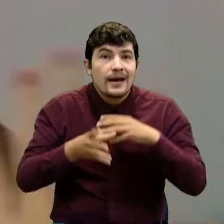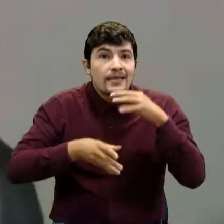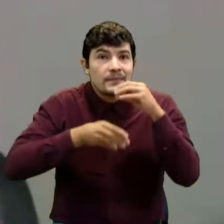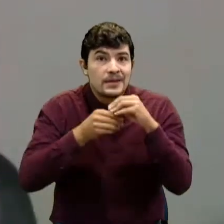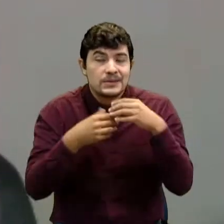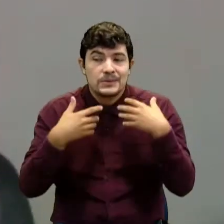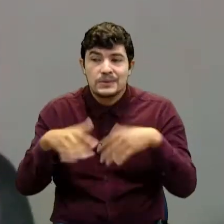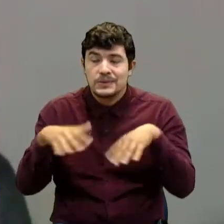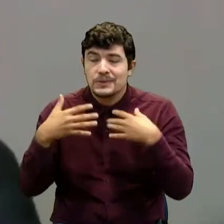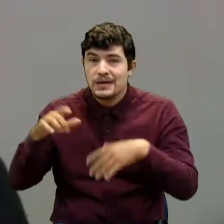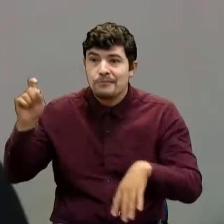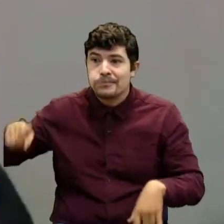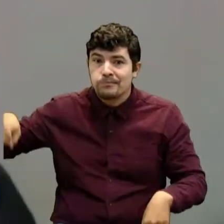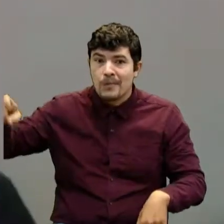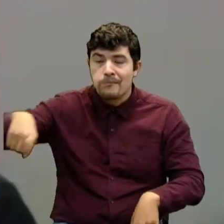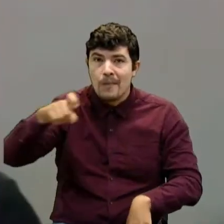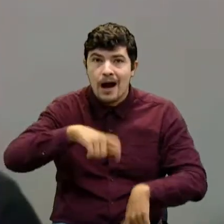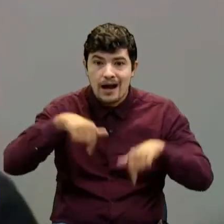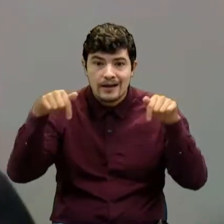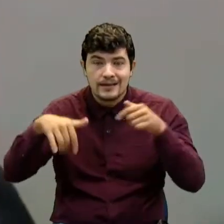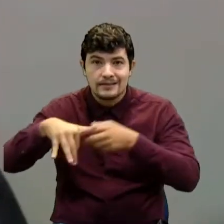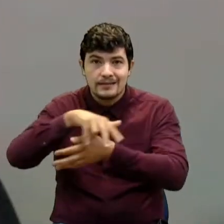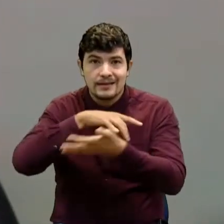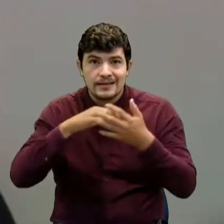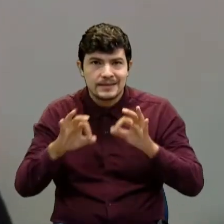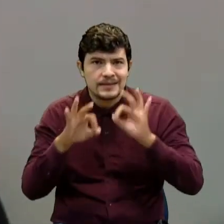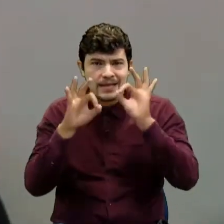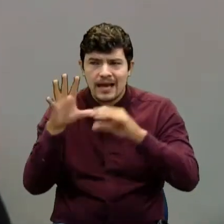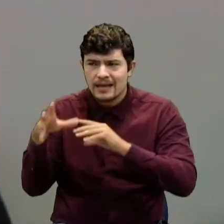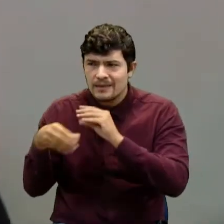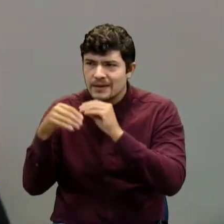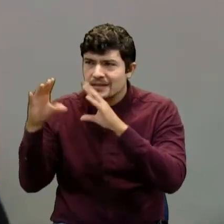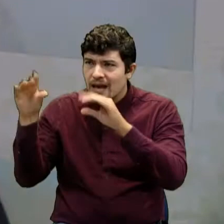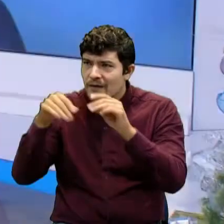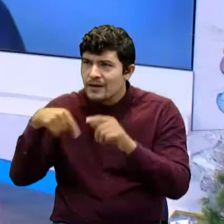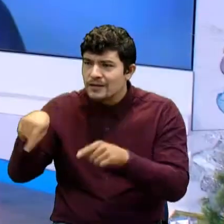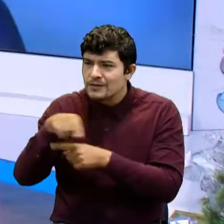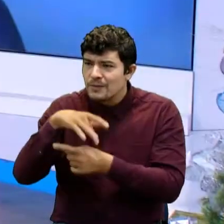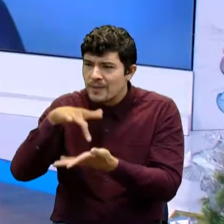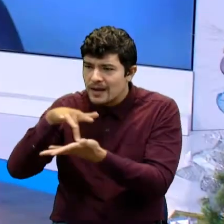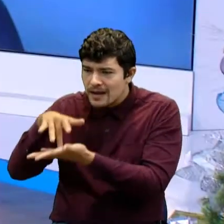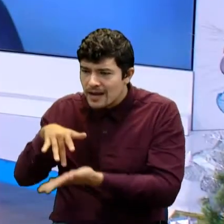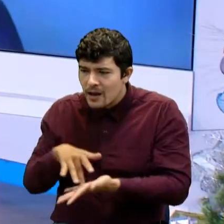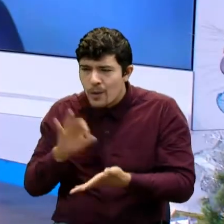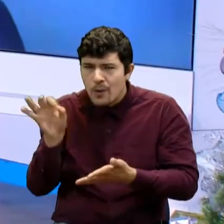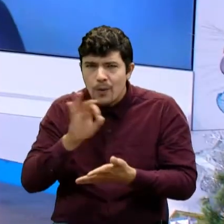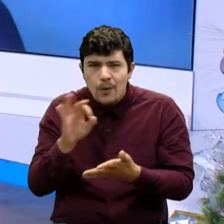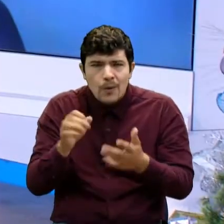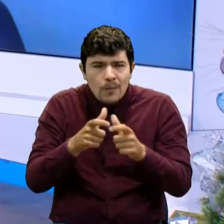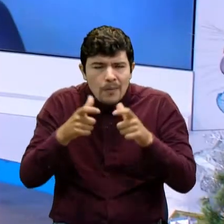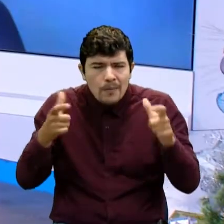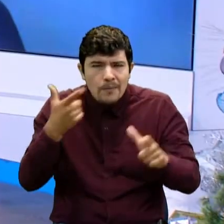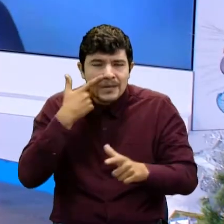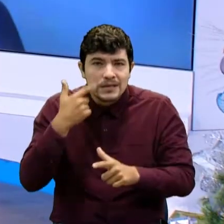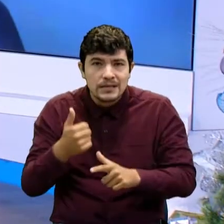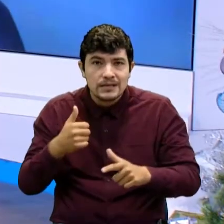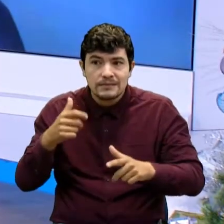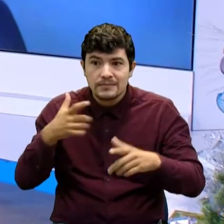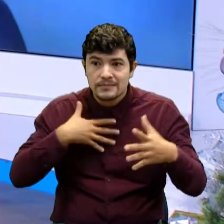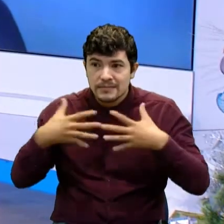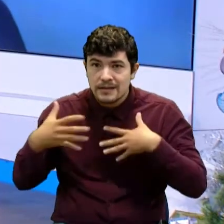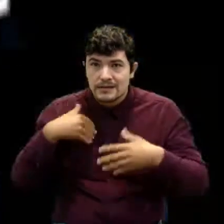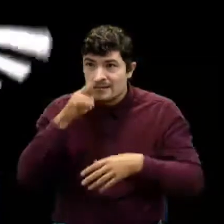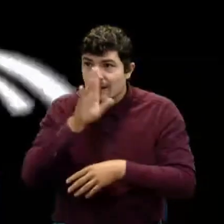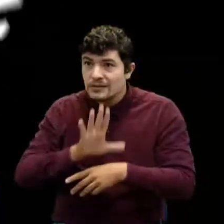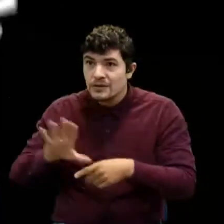pues grandes paisajes del gran Santander Bueno, hablemos también de la participación y un poco también de grandes personajes un gran elenco nacional,